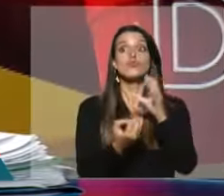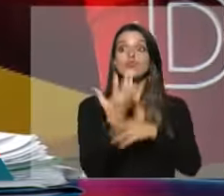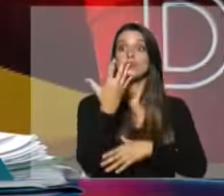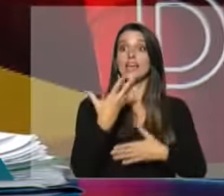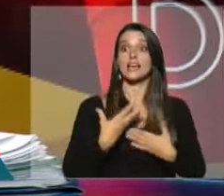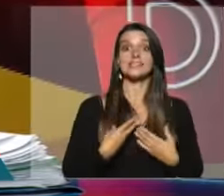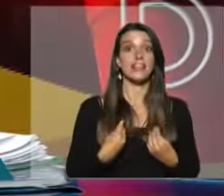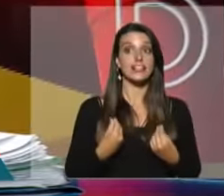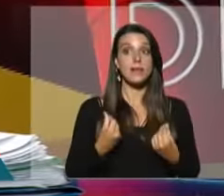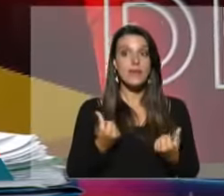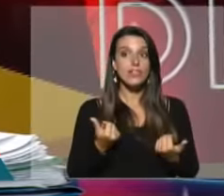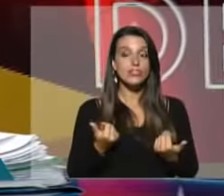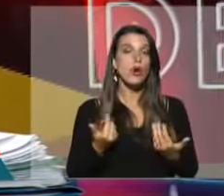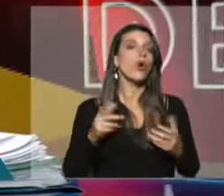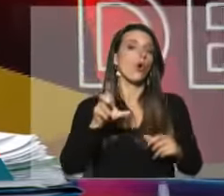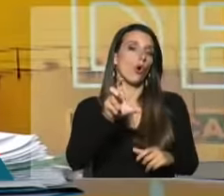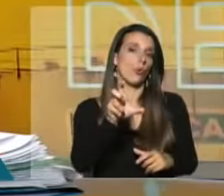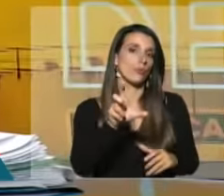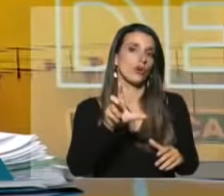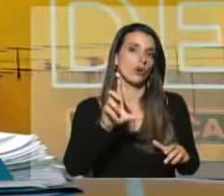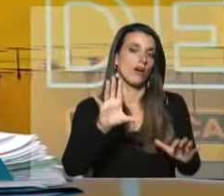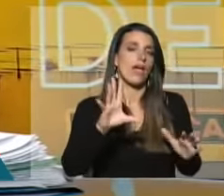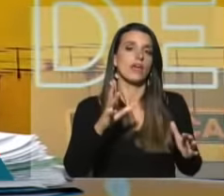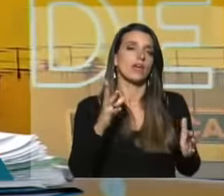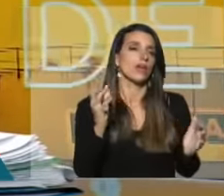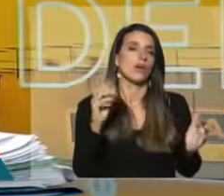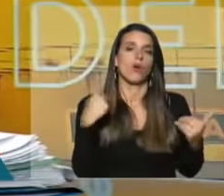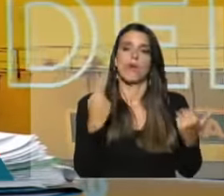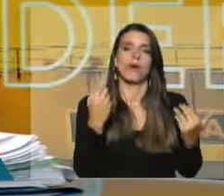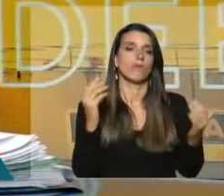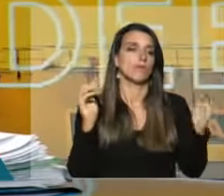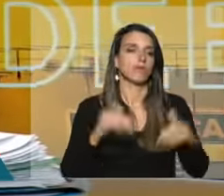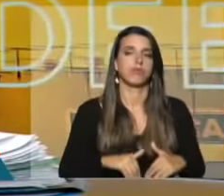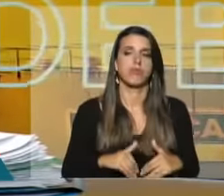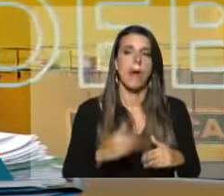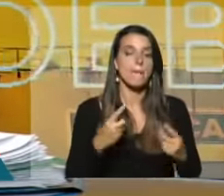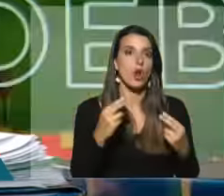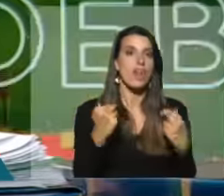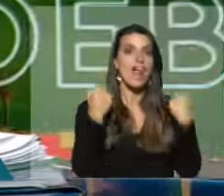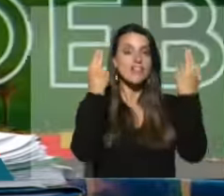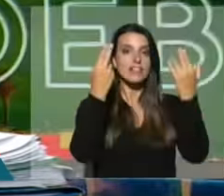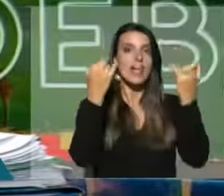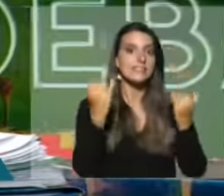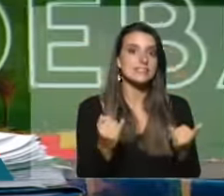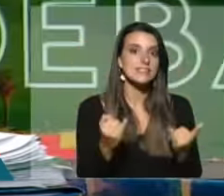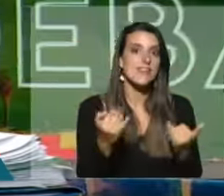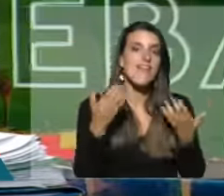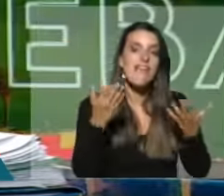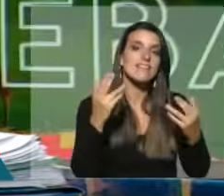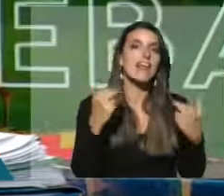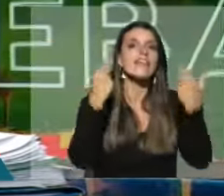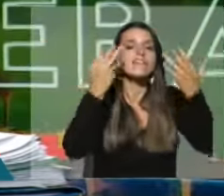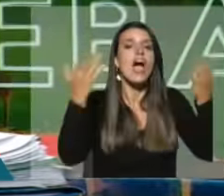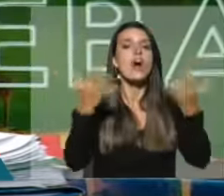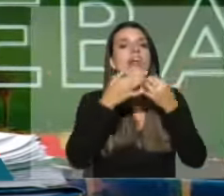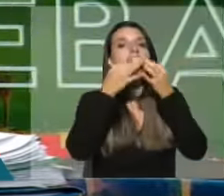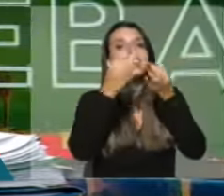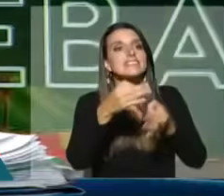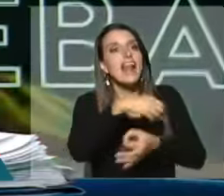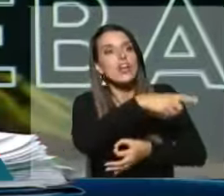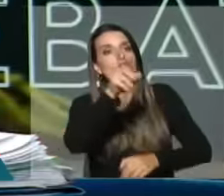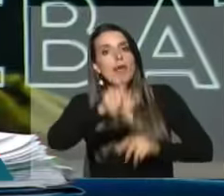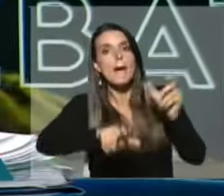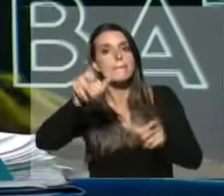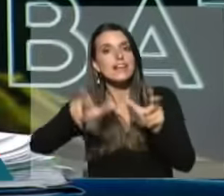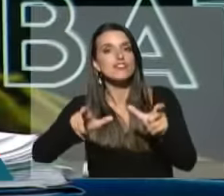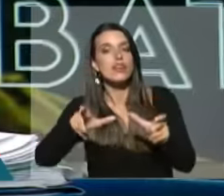sentimiento obviamente que hay decepciones pero surge esa rebeldía y esa rebeldía ahora es para decirles a todos